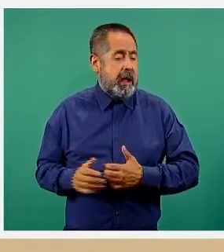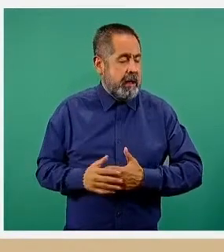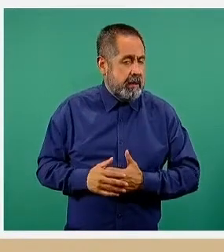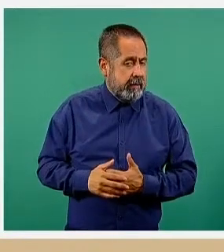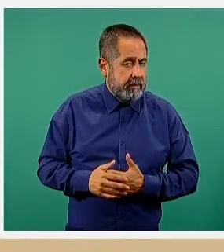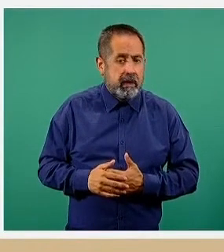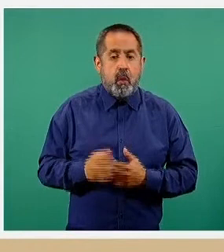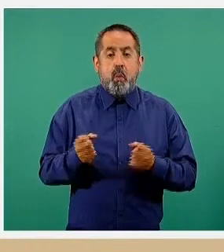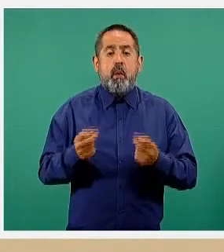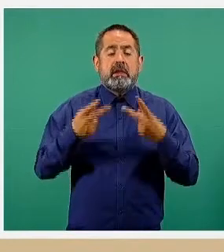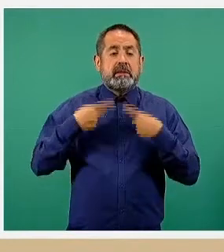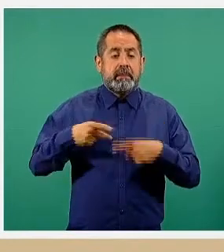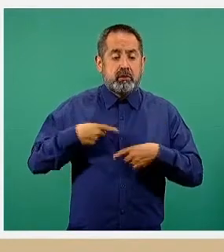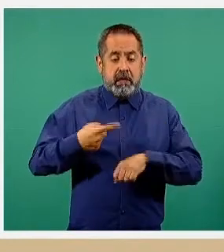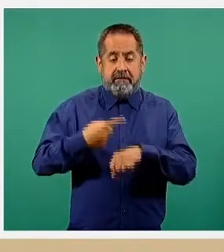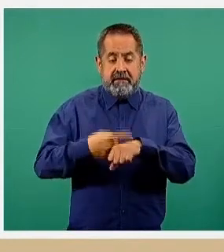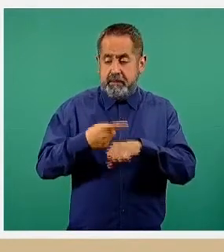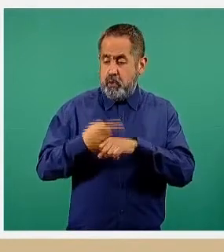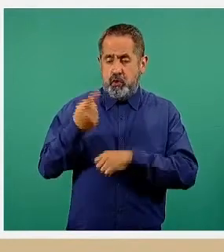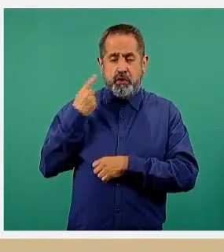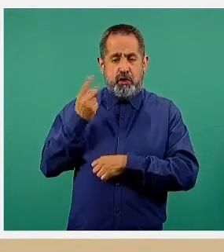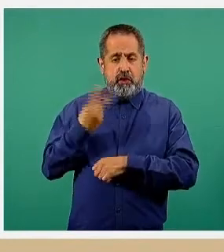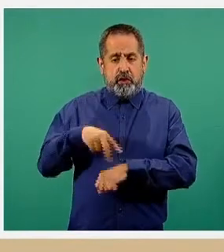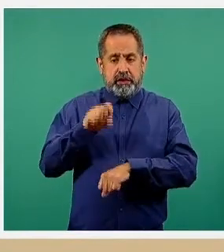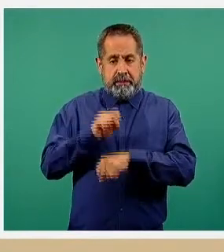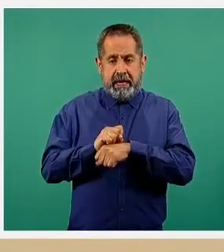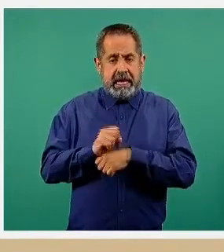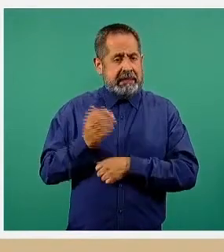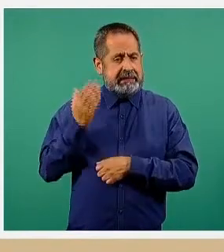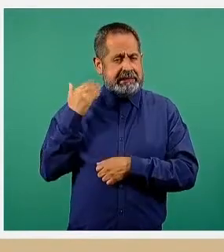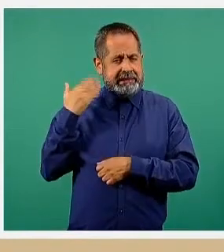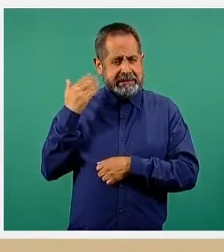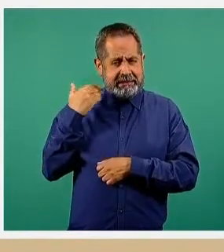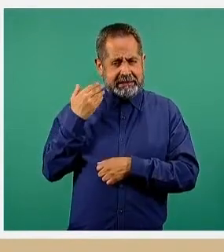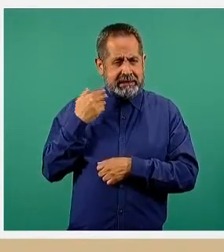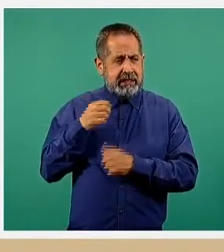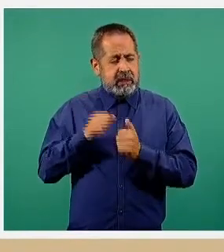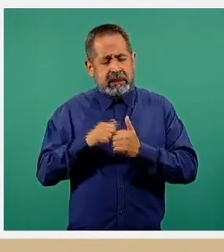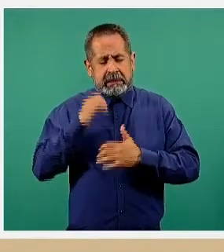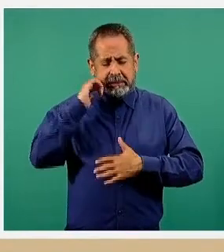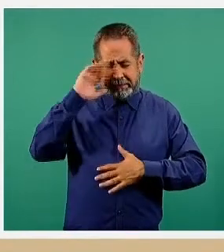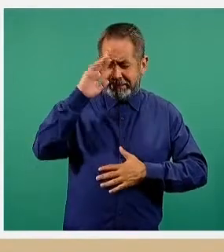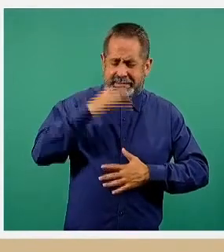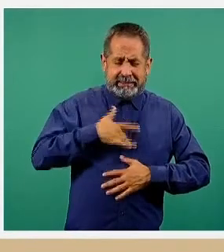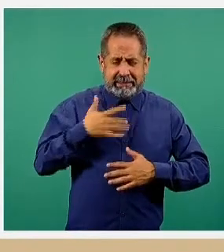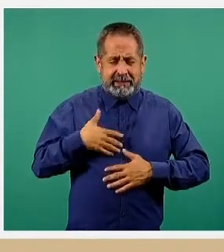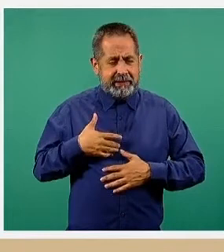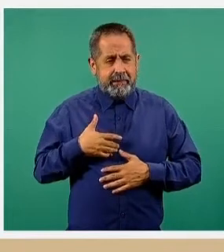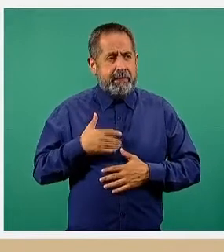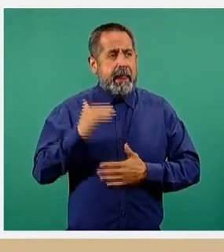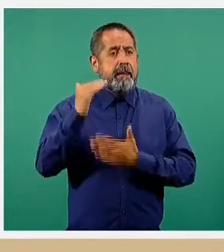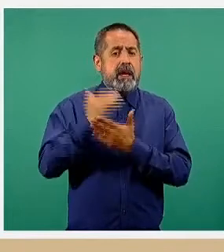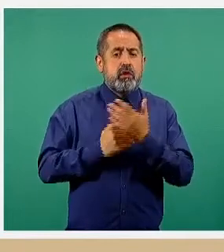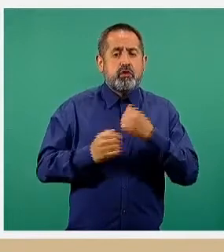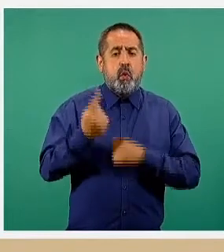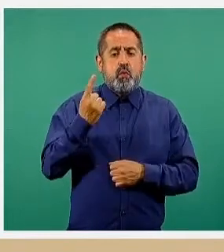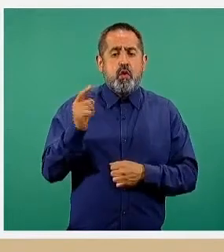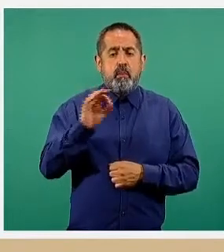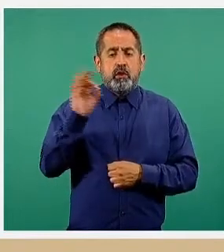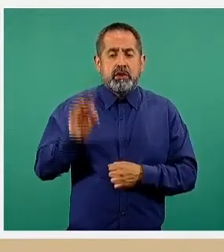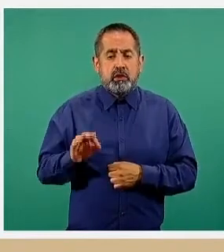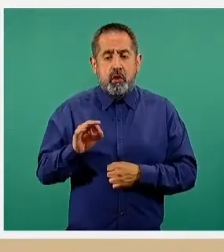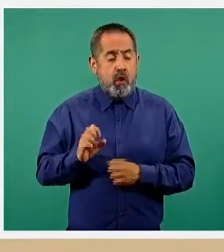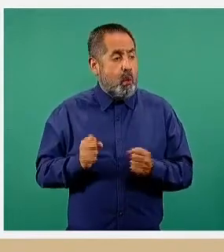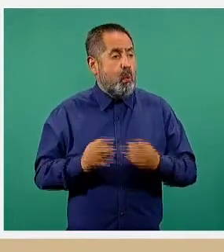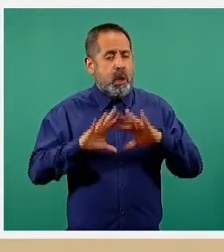que han enfermado en las dos últimas semanas o que se encontrarían en estos momentos todavía con signos y síntomas, es menos del 1 por ciento en